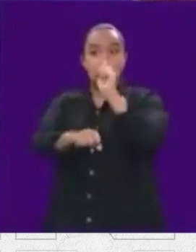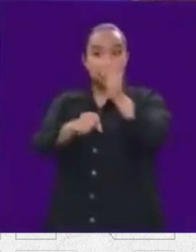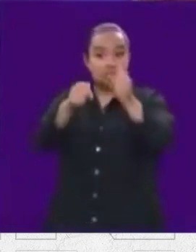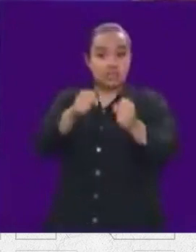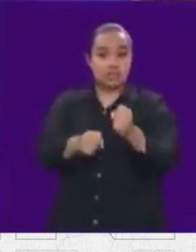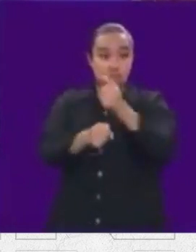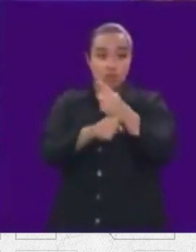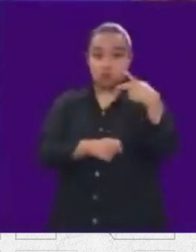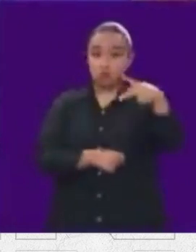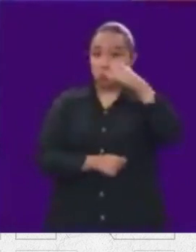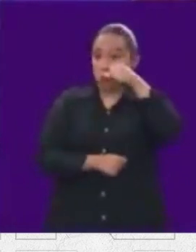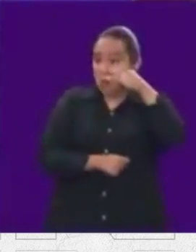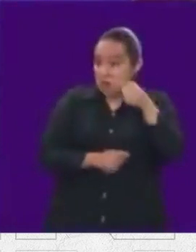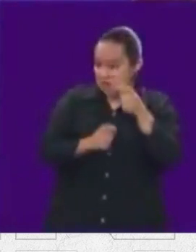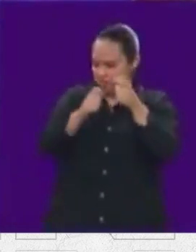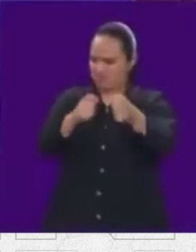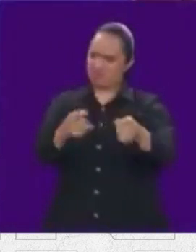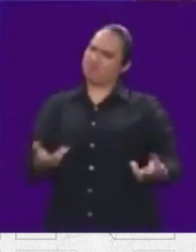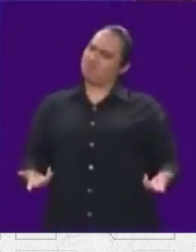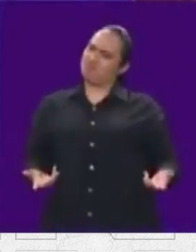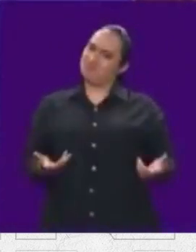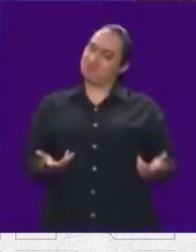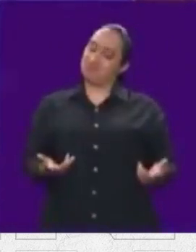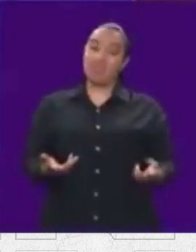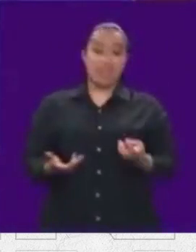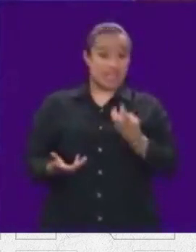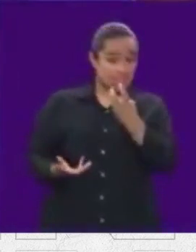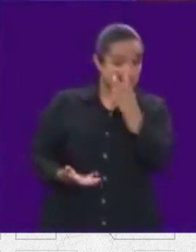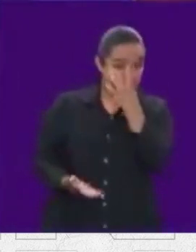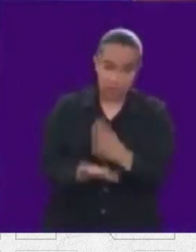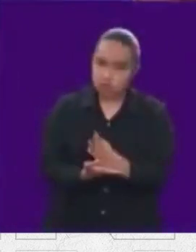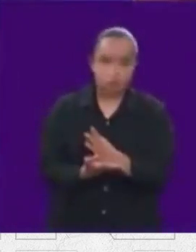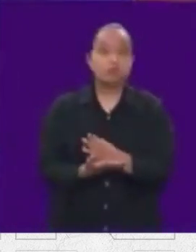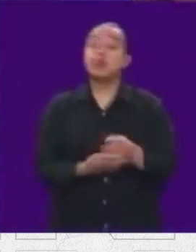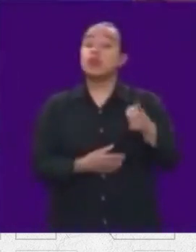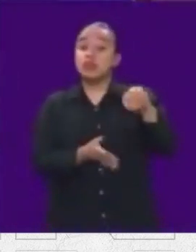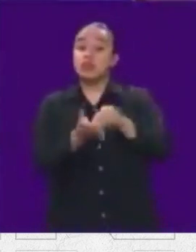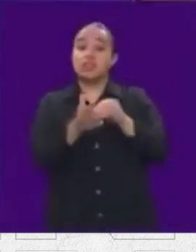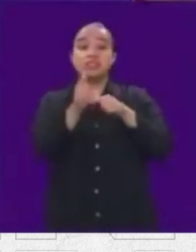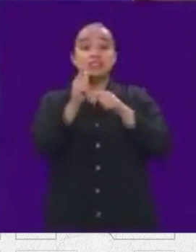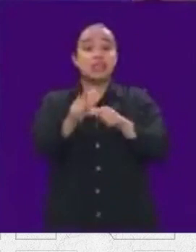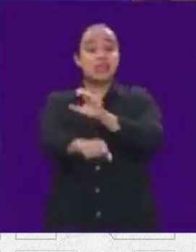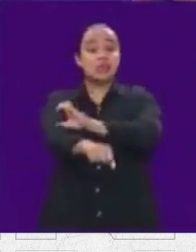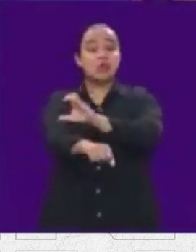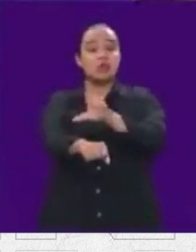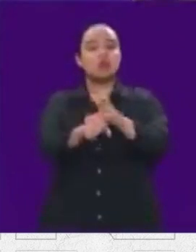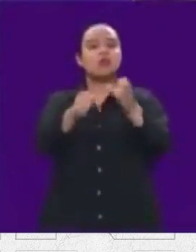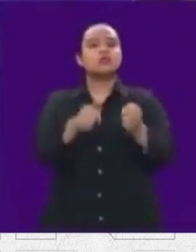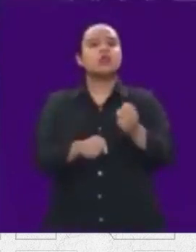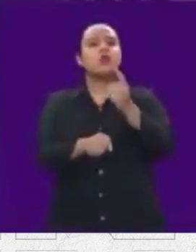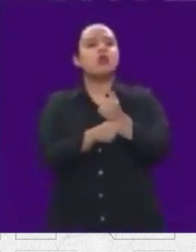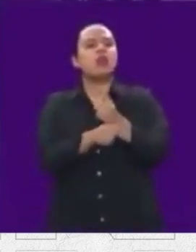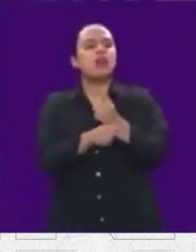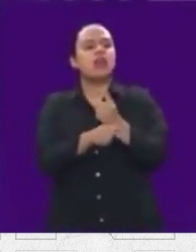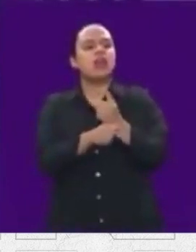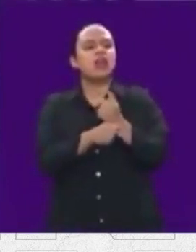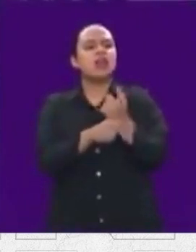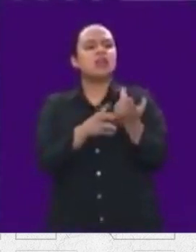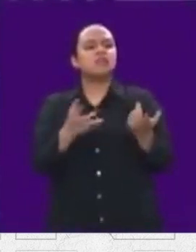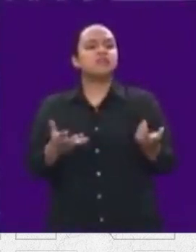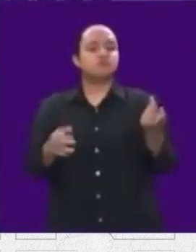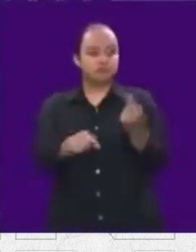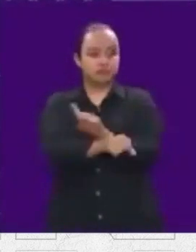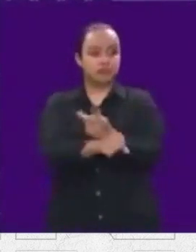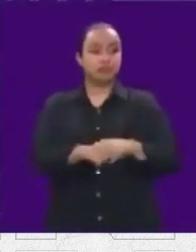de la Benito Juárez y no acaba ya siendo coordinador de seguridad. Resulta que